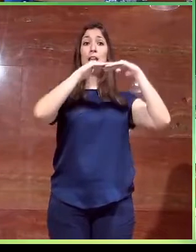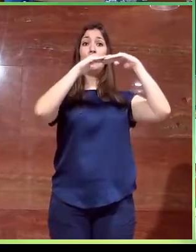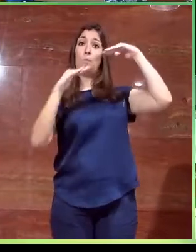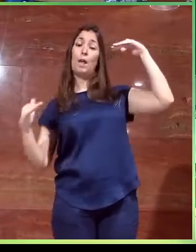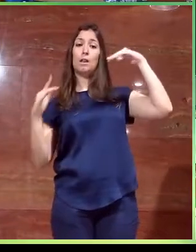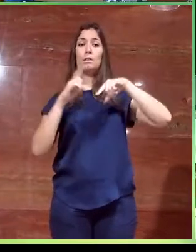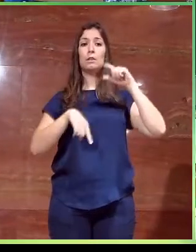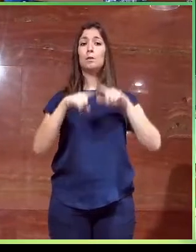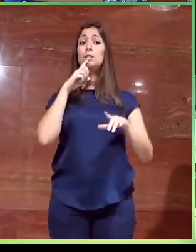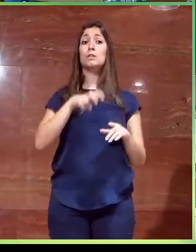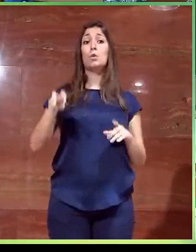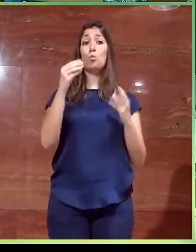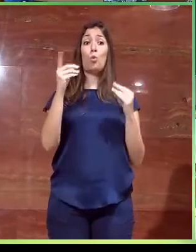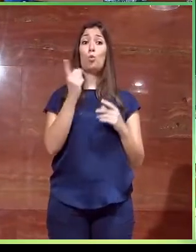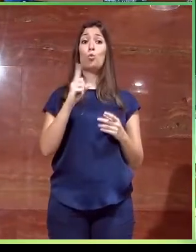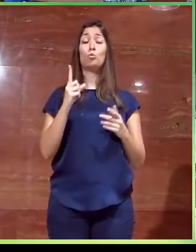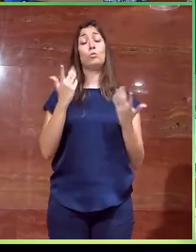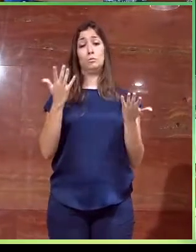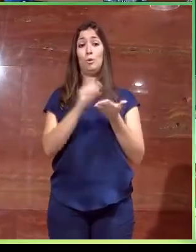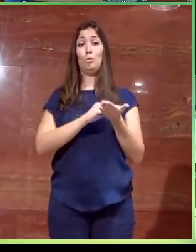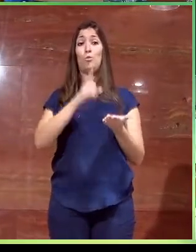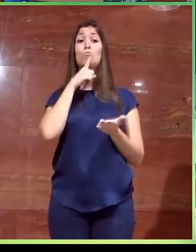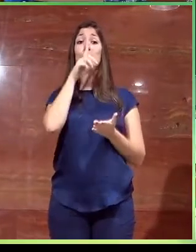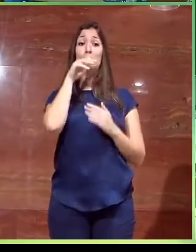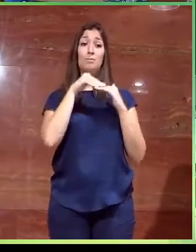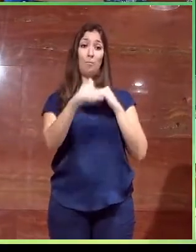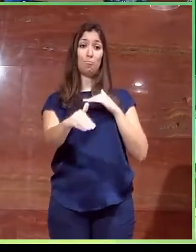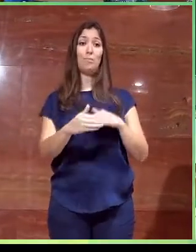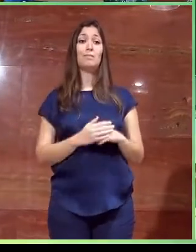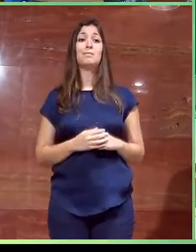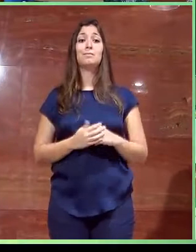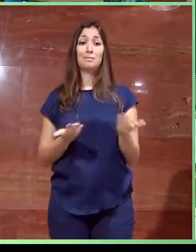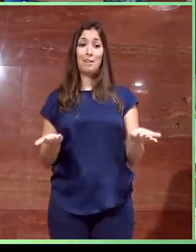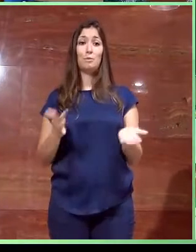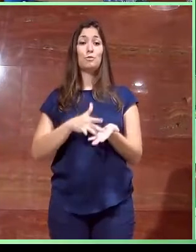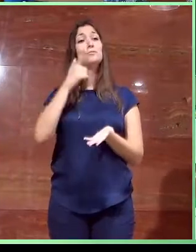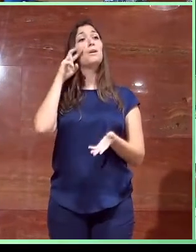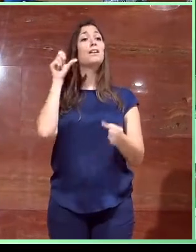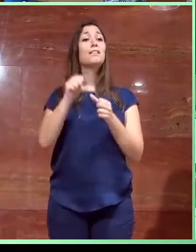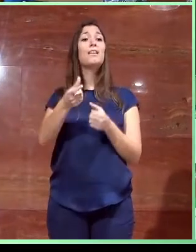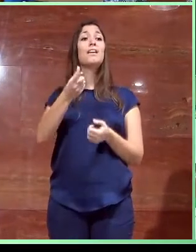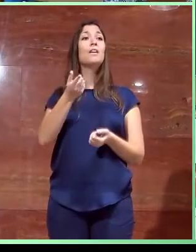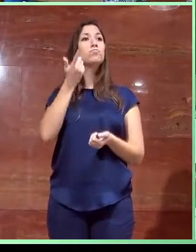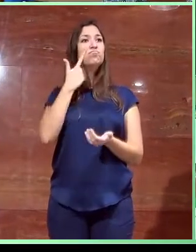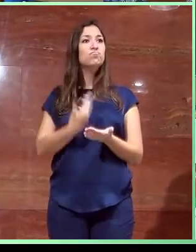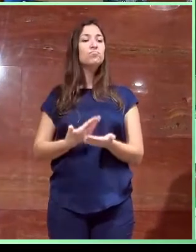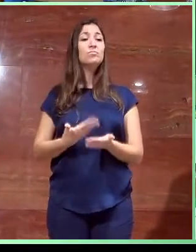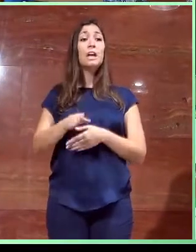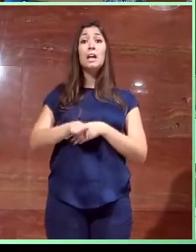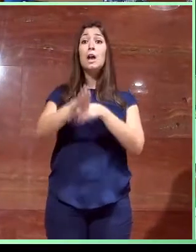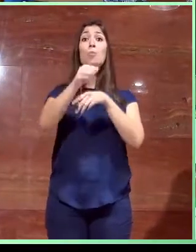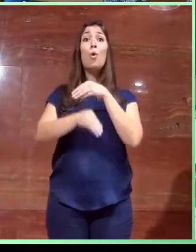pocos peldaños, pues es resolverlo mediante rampas, ¿no? Porque la experiencia nos dice que las rampas las van a poder utilizar